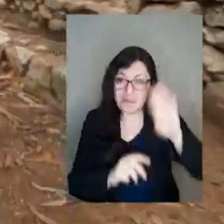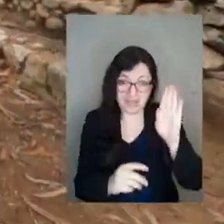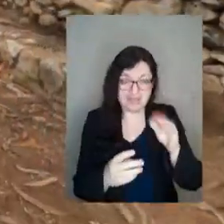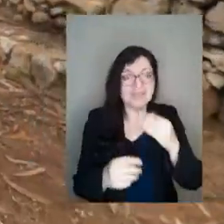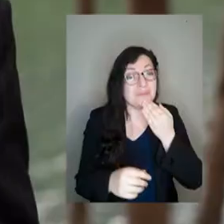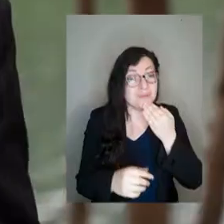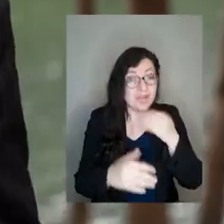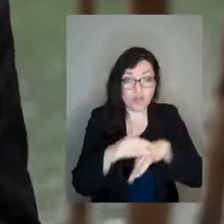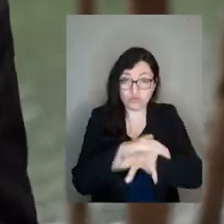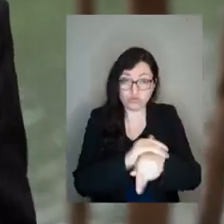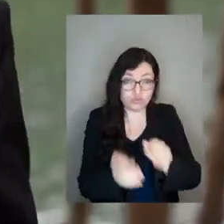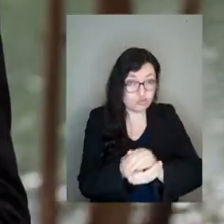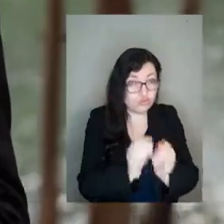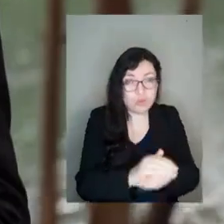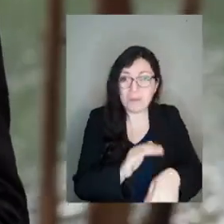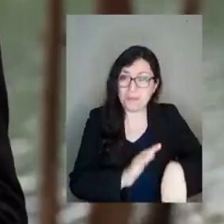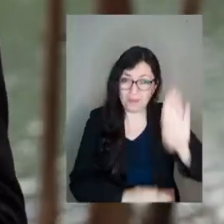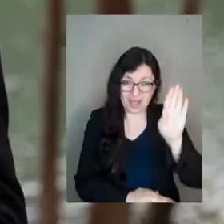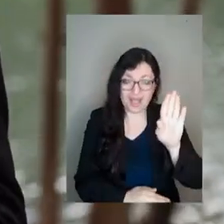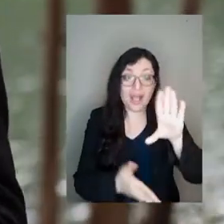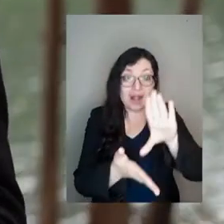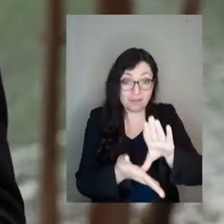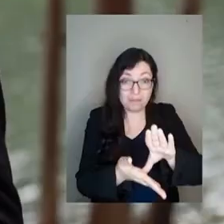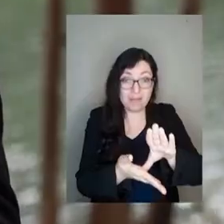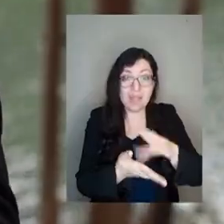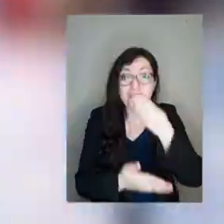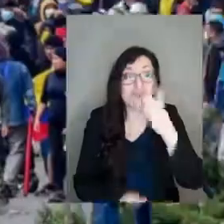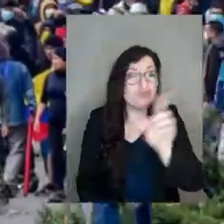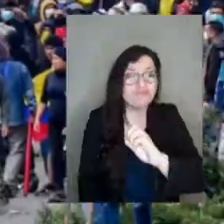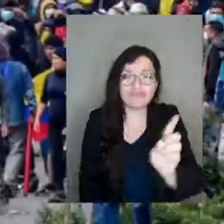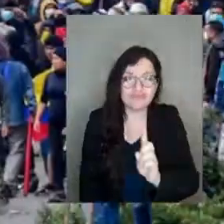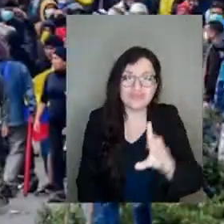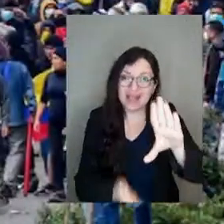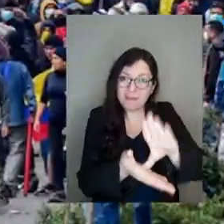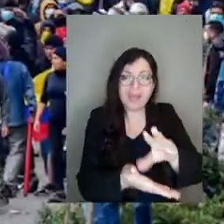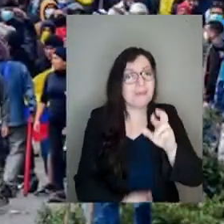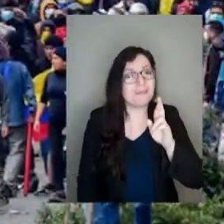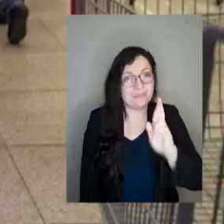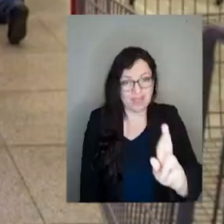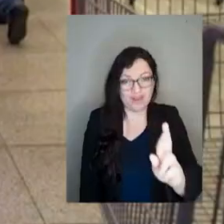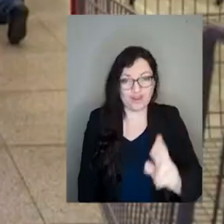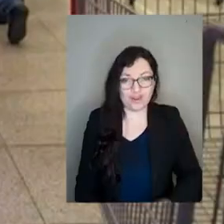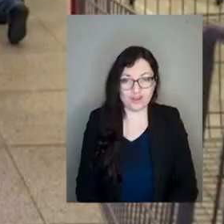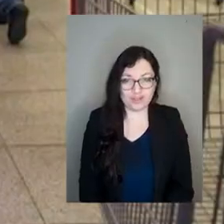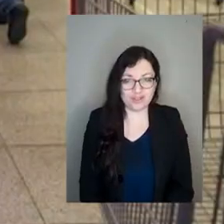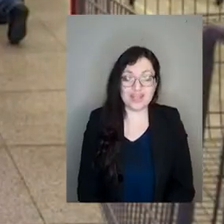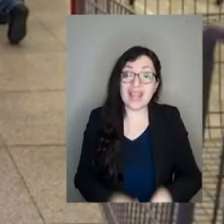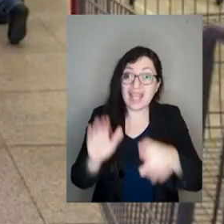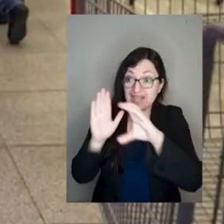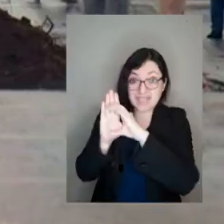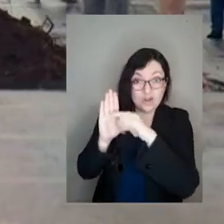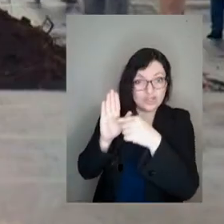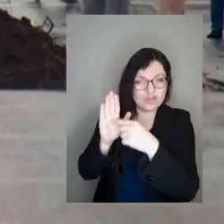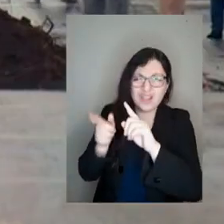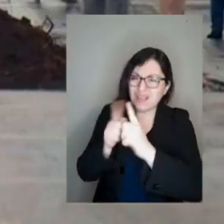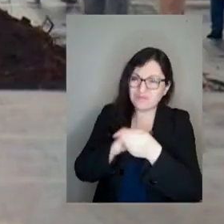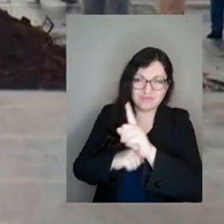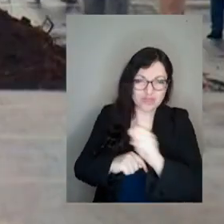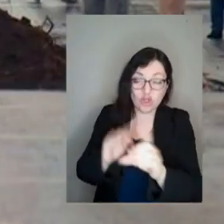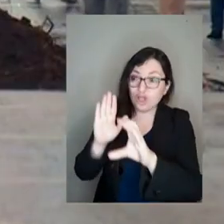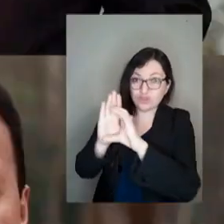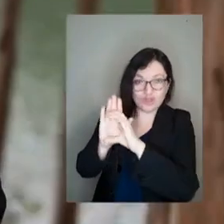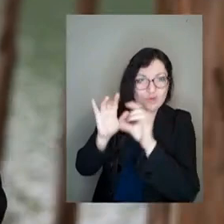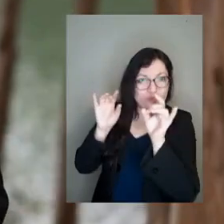y mayor corrupción. El país no mejoró, el país empeoró. Esto no debe cambiar,